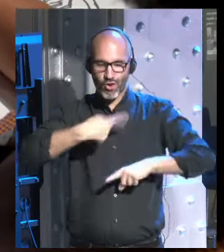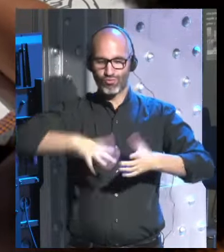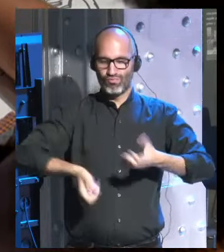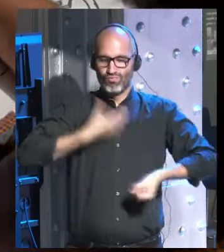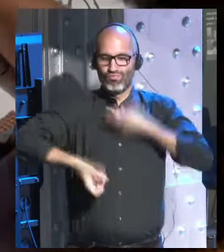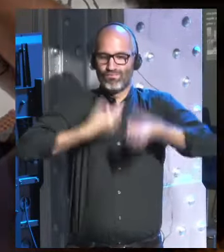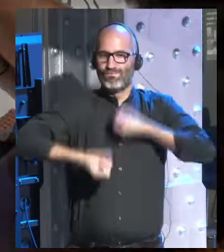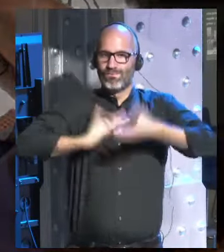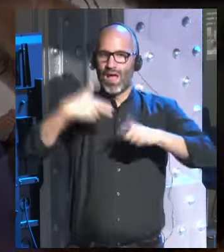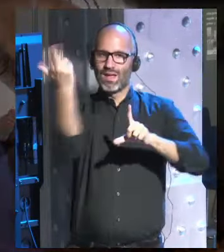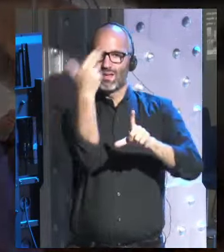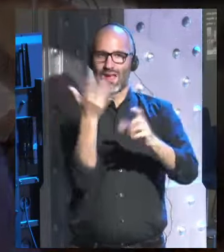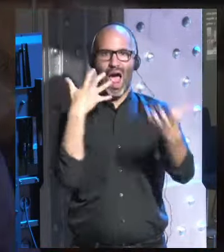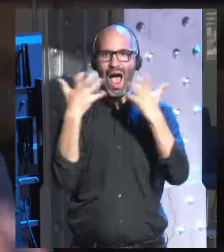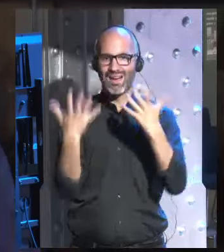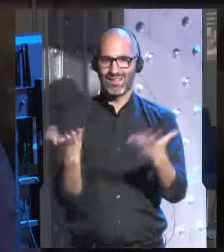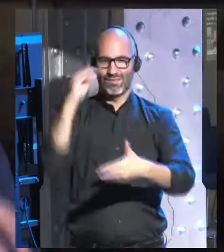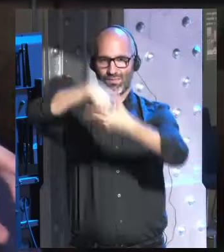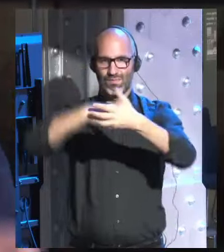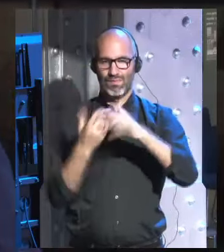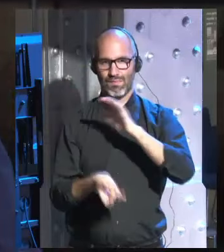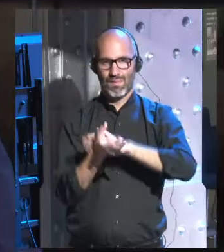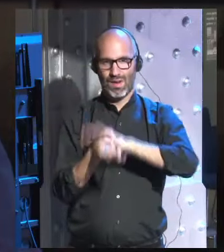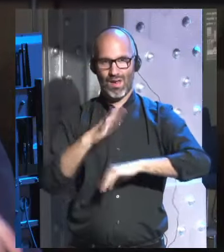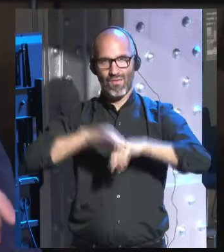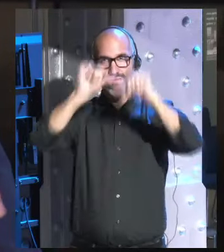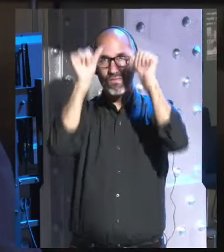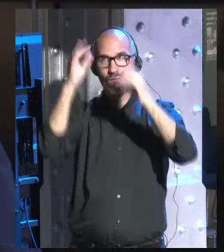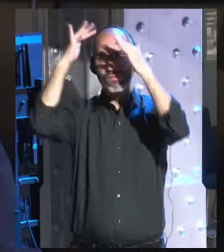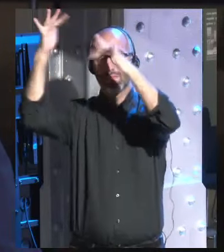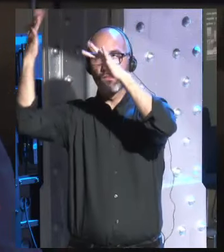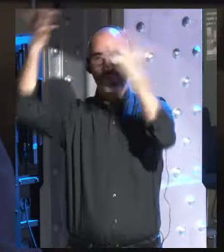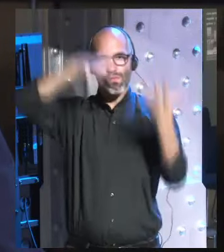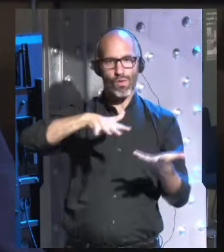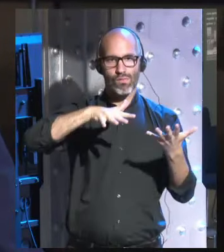emociones pero eso no implica que el arte